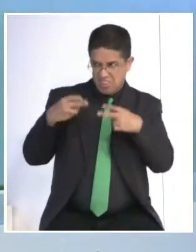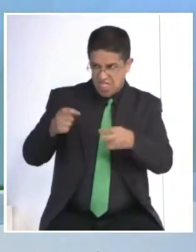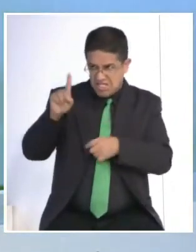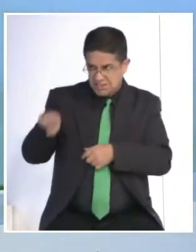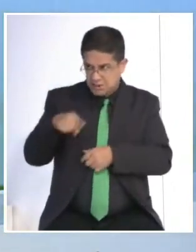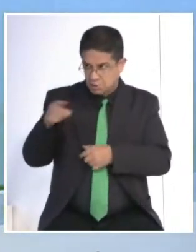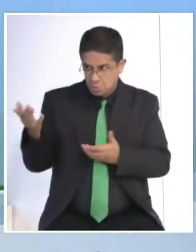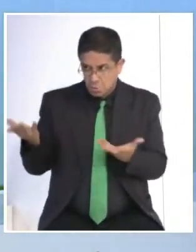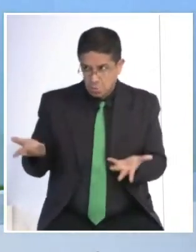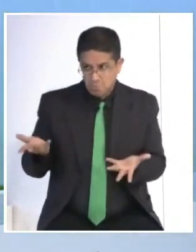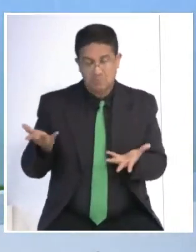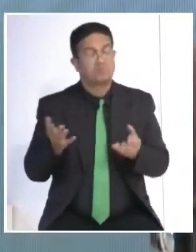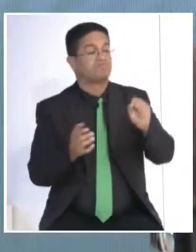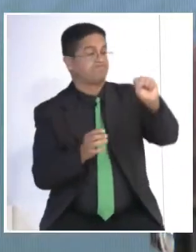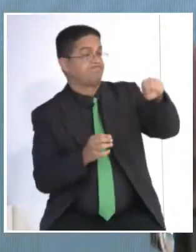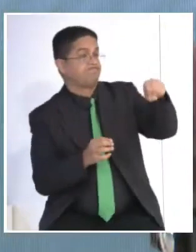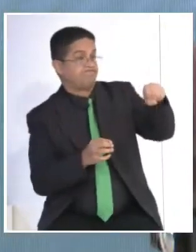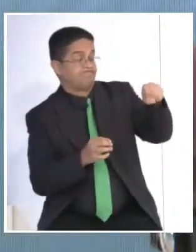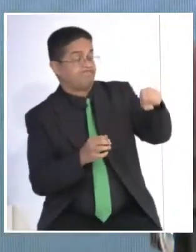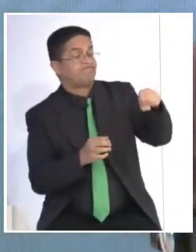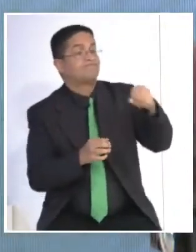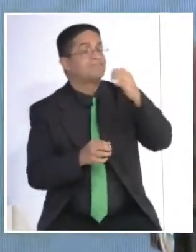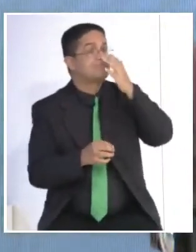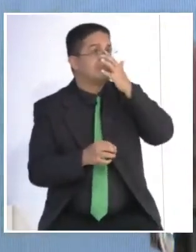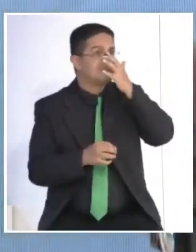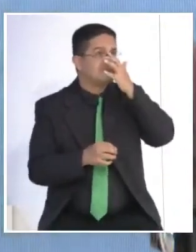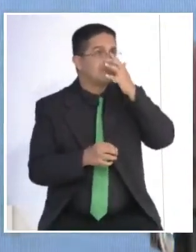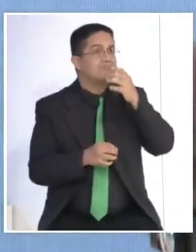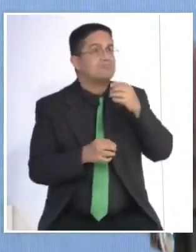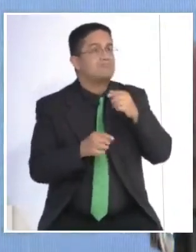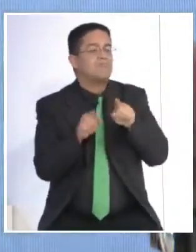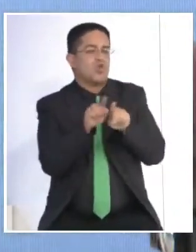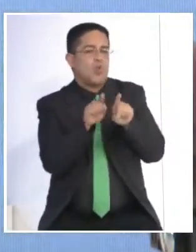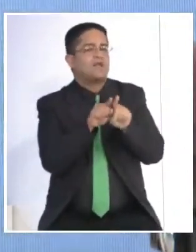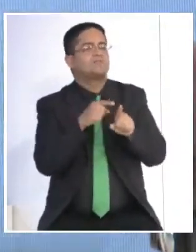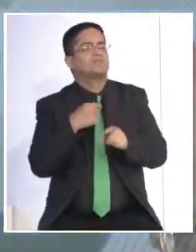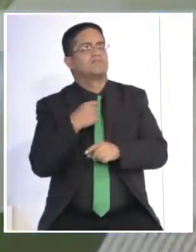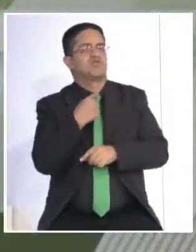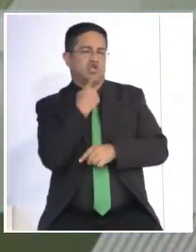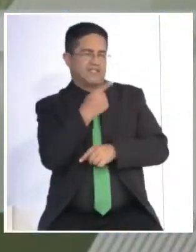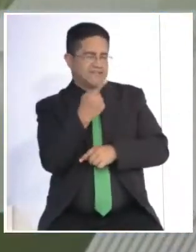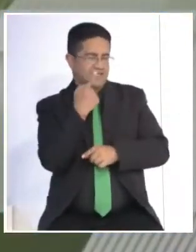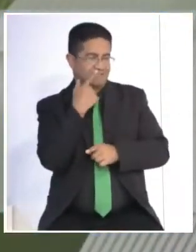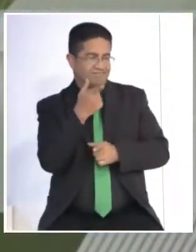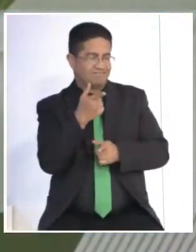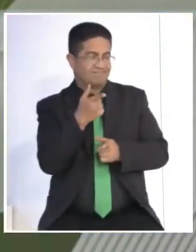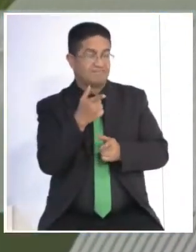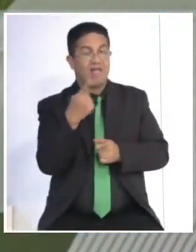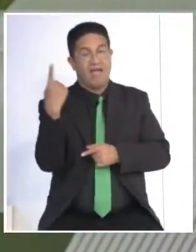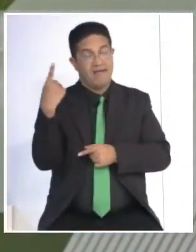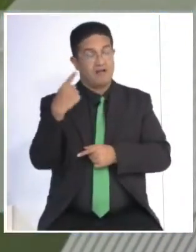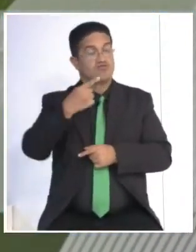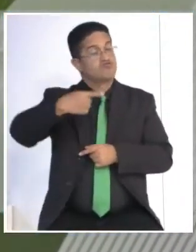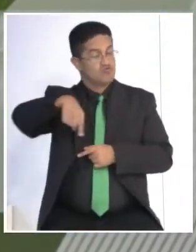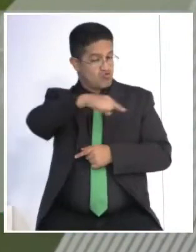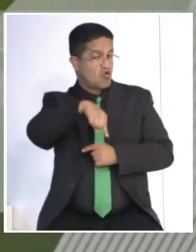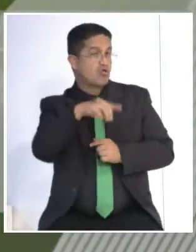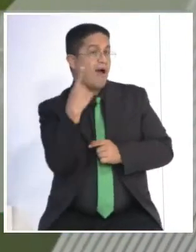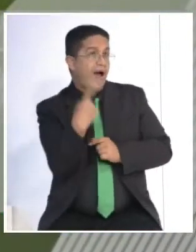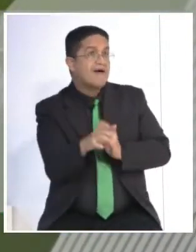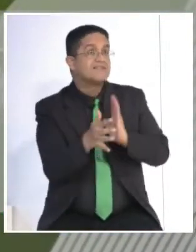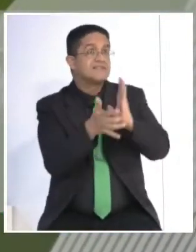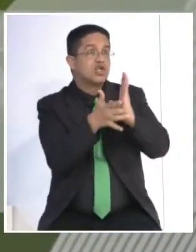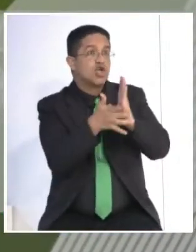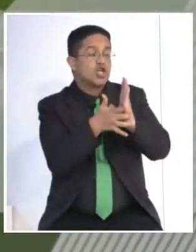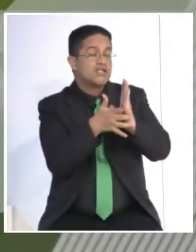para la flebofotorrejuvenecimiento? Sí, por supuesto. Como te digo, dentro de la tecnología que contamos, contamos con dos